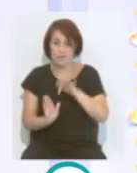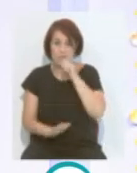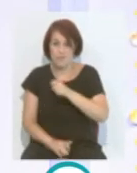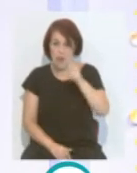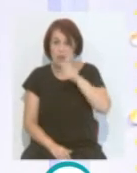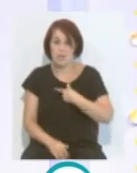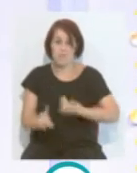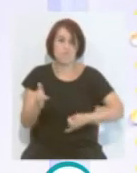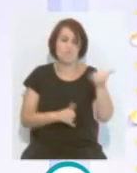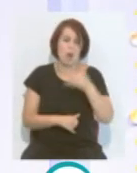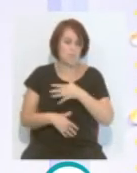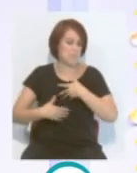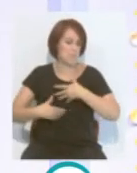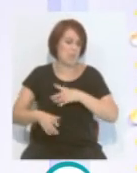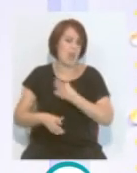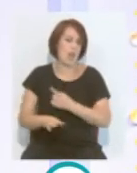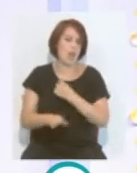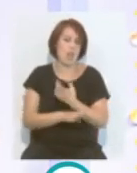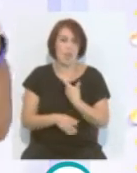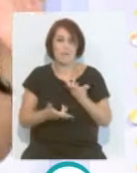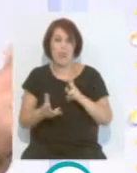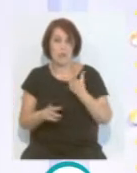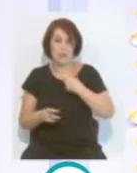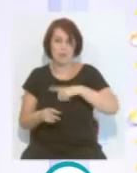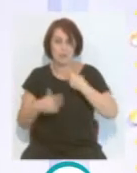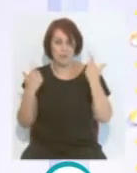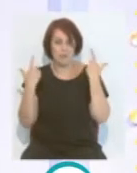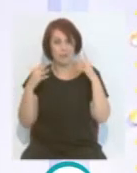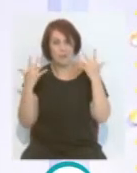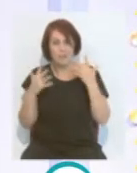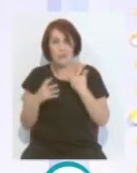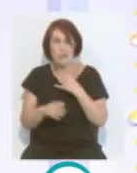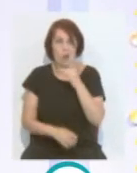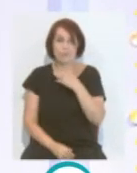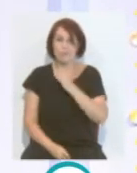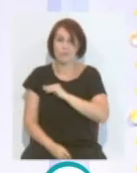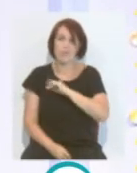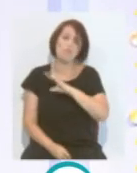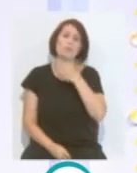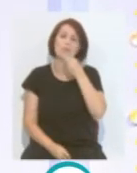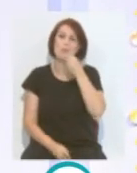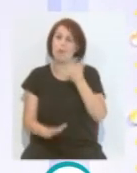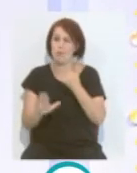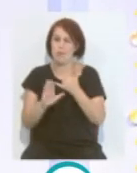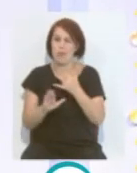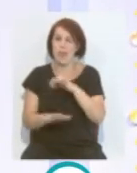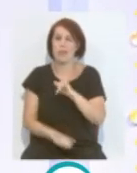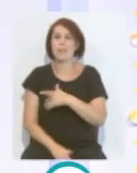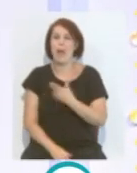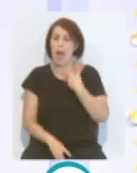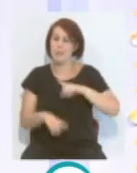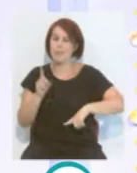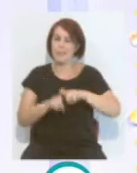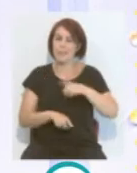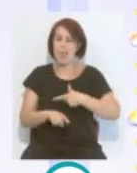donde quería. Recuerdo que hay un beat y demás que se ve en el banquillo celebrando un gol. Bastante bonito. Está por ahí en YouTube, por cierto, ¿eh? Sí, sí, A veces lo bicheo,